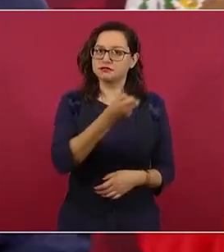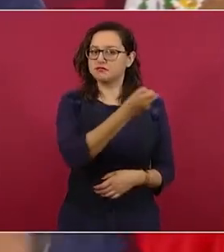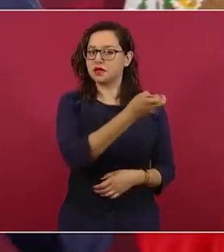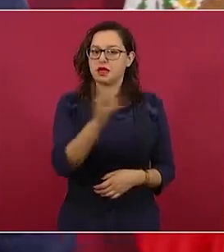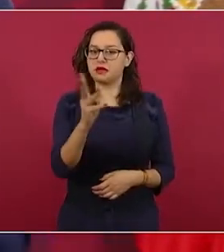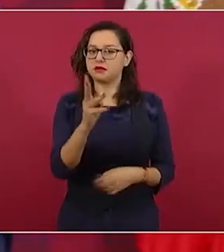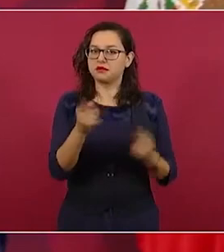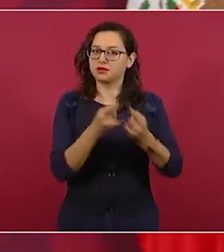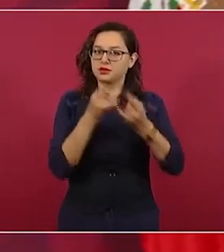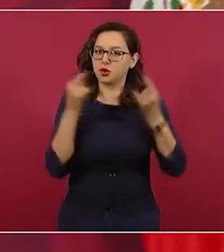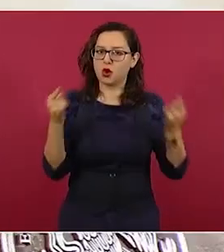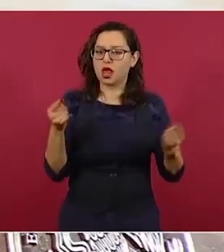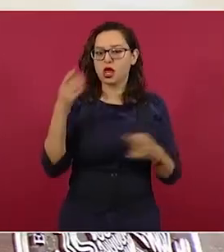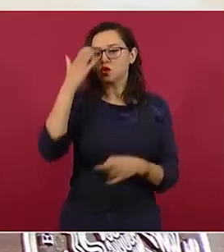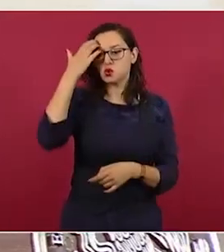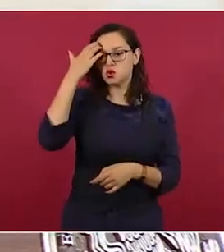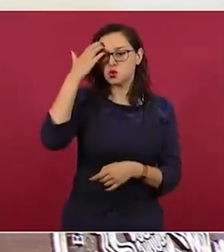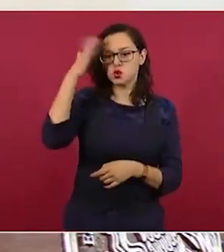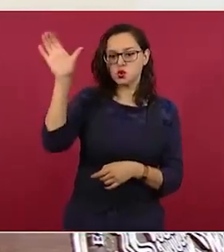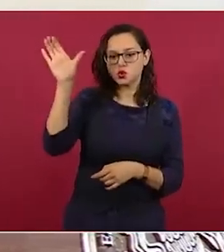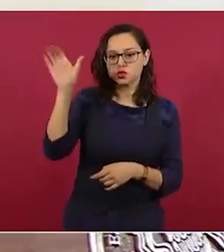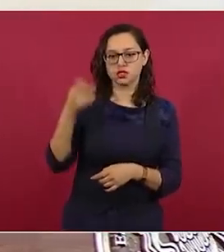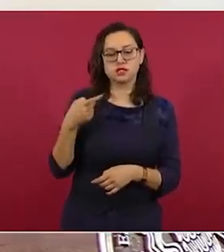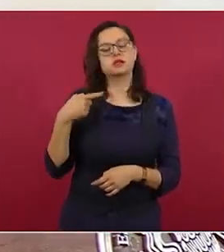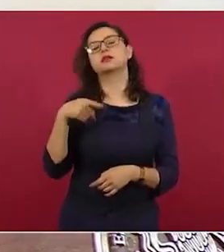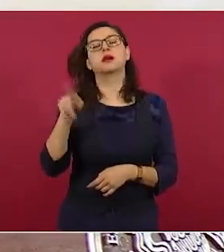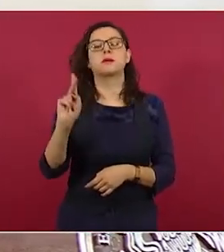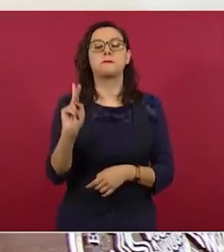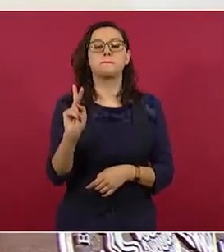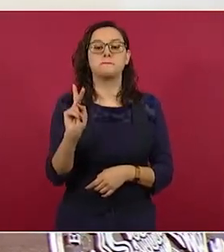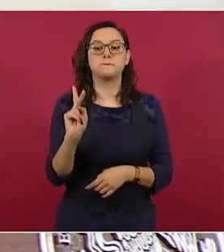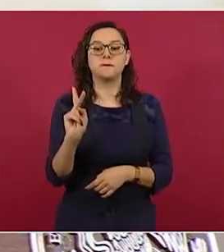pero es más